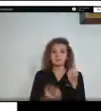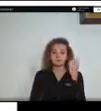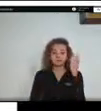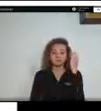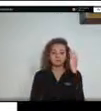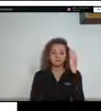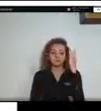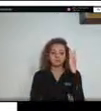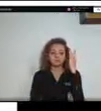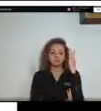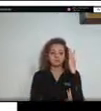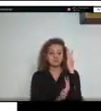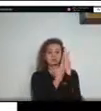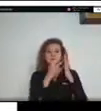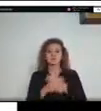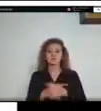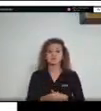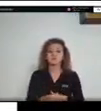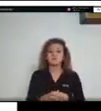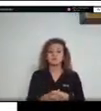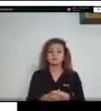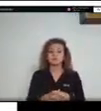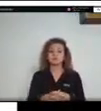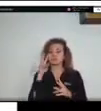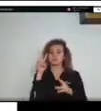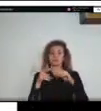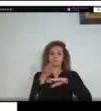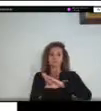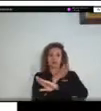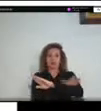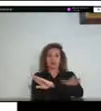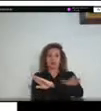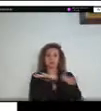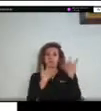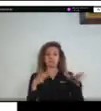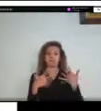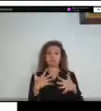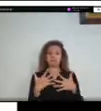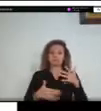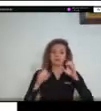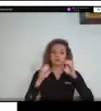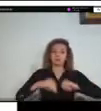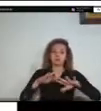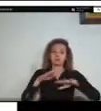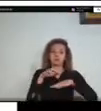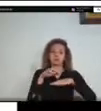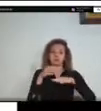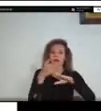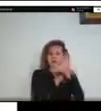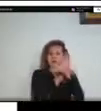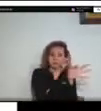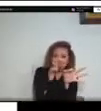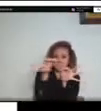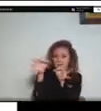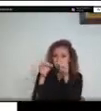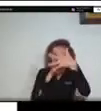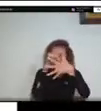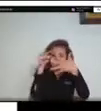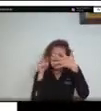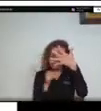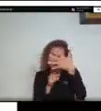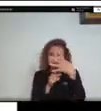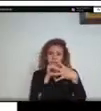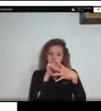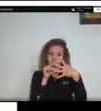municipios que nombraba anteriormente, Puerto Gaitán, Mapiripán, La Macarena, Puerto López y San Martín, son los que más se